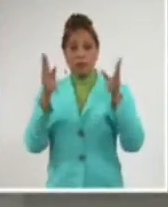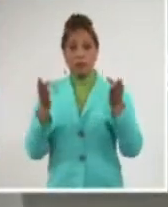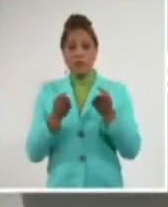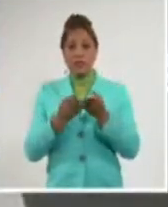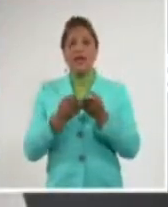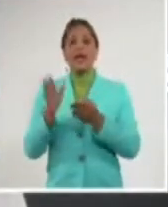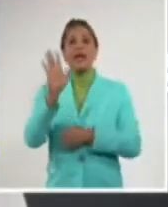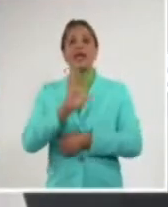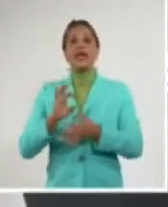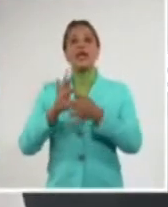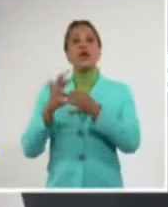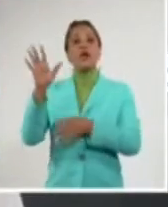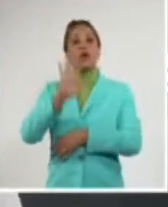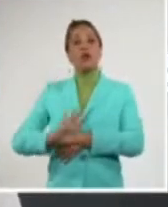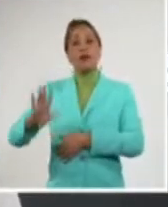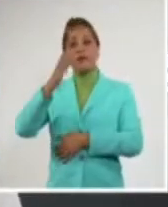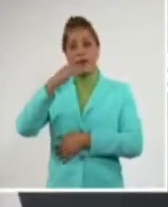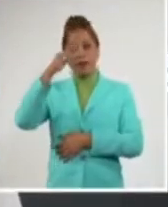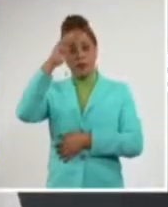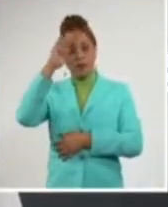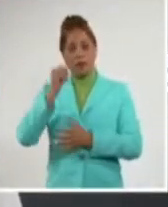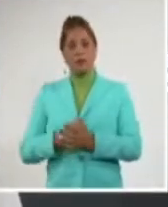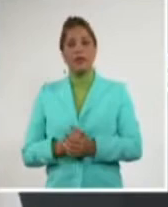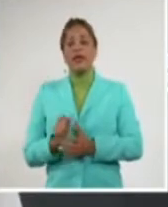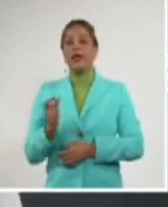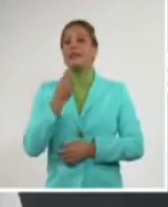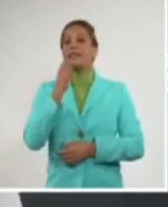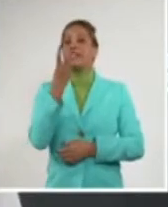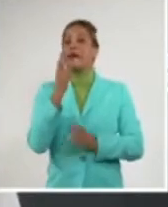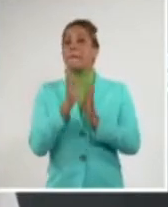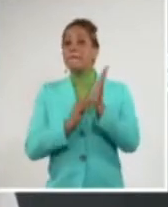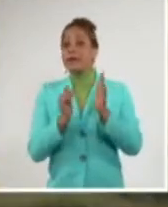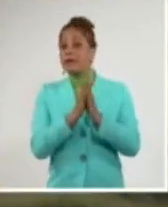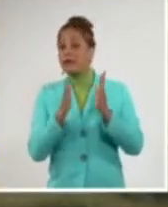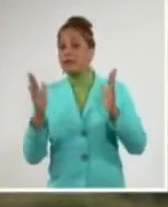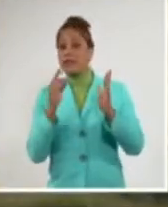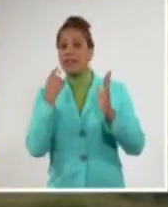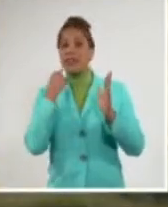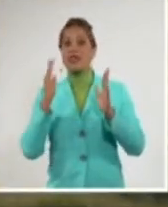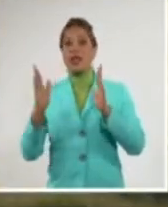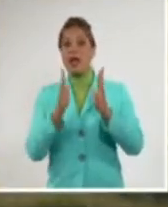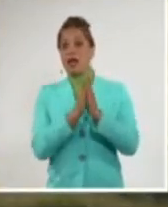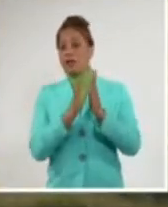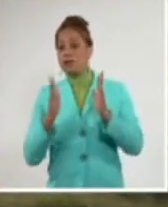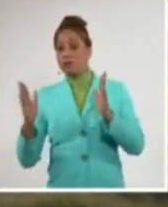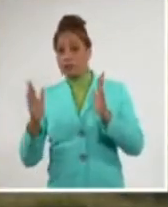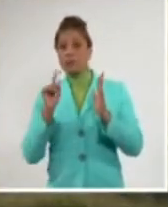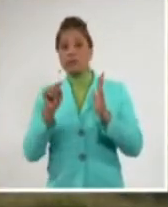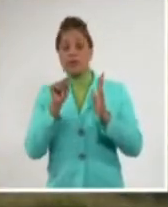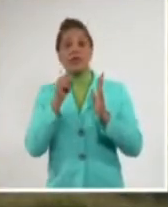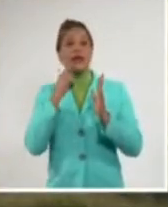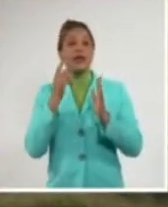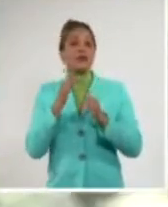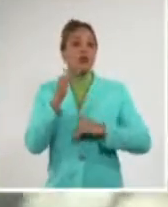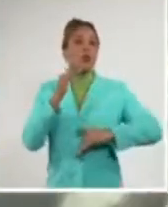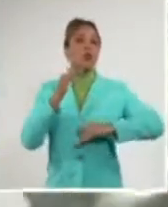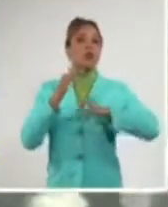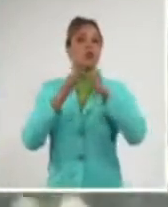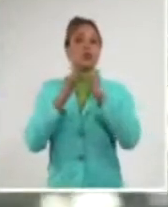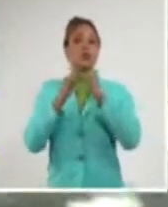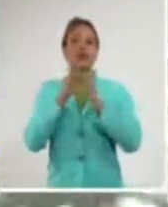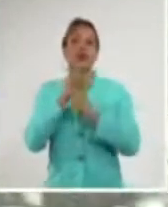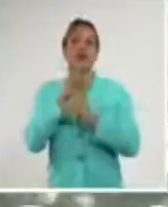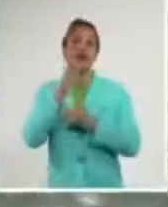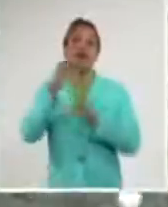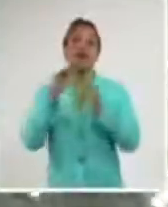Un primer trimestre con valores que a lo sumo llegarán a los promedios propios de esta época del año que son